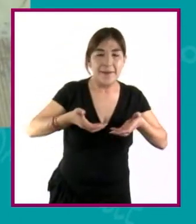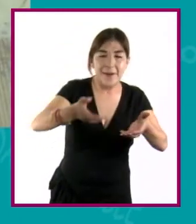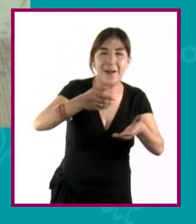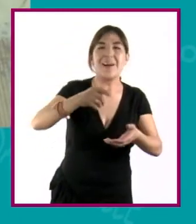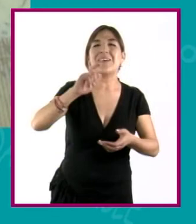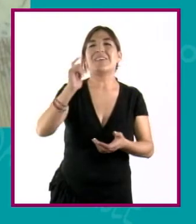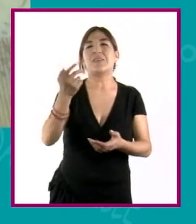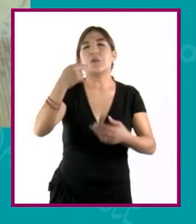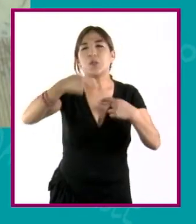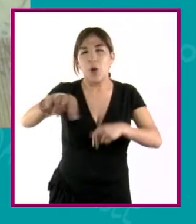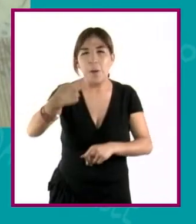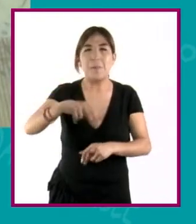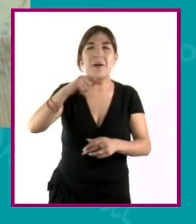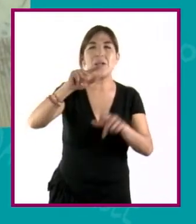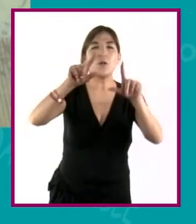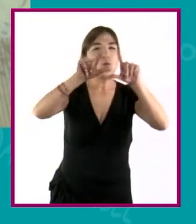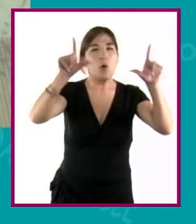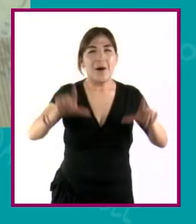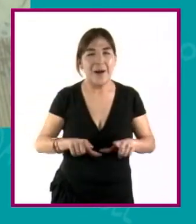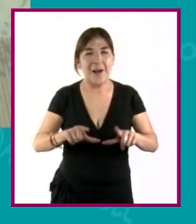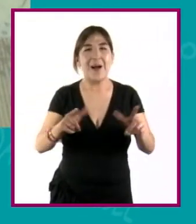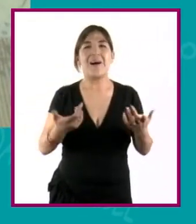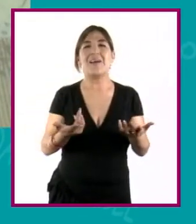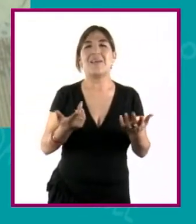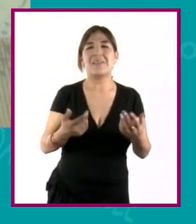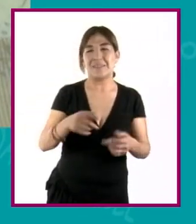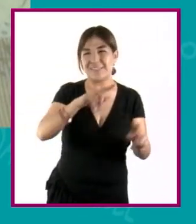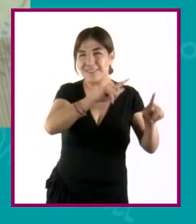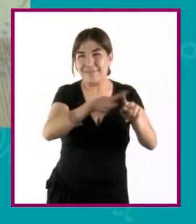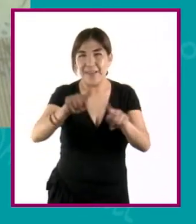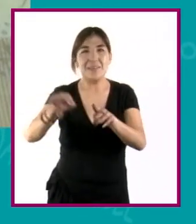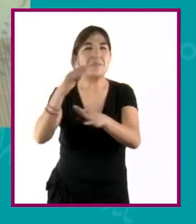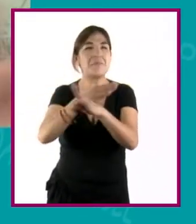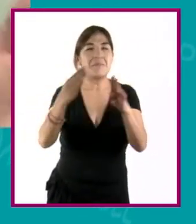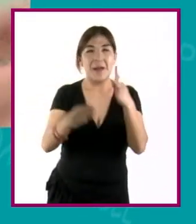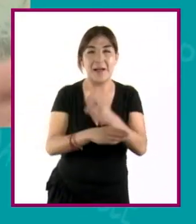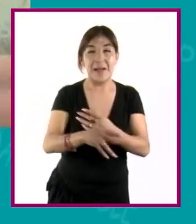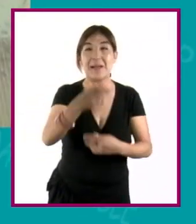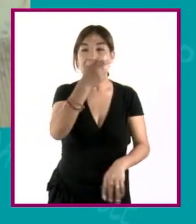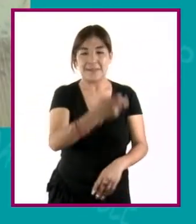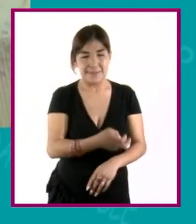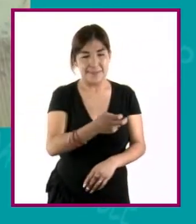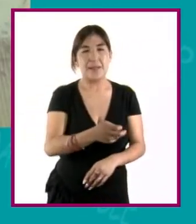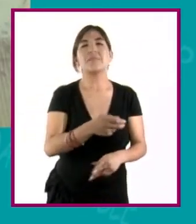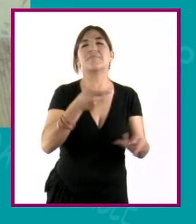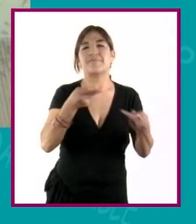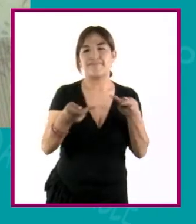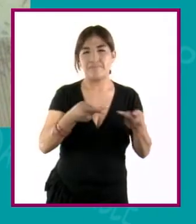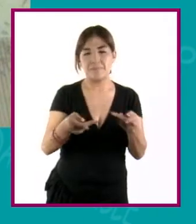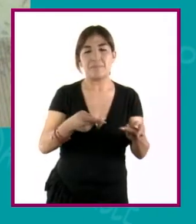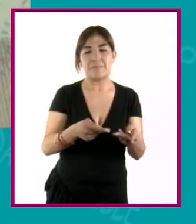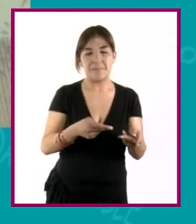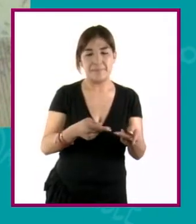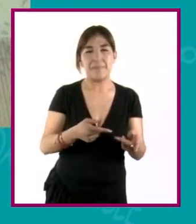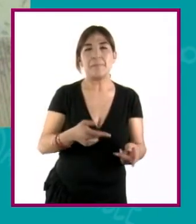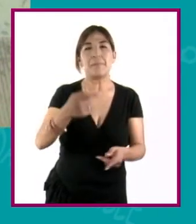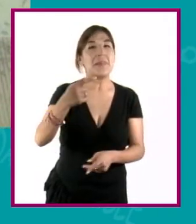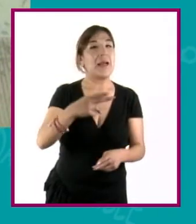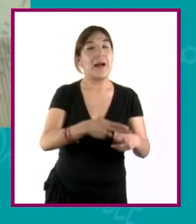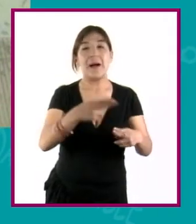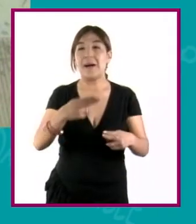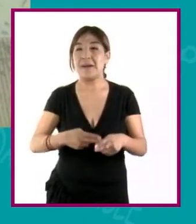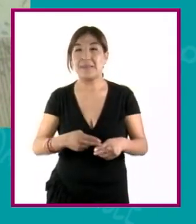que tienen que ver con algunos materiales y demás. Entonces, me parece que ese es el proceso que se sigue hasta llegar